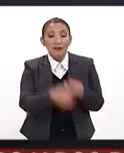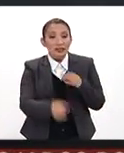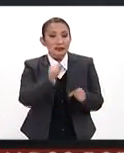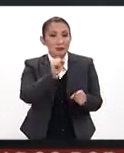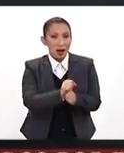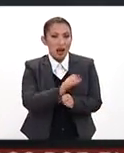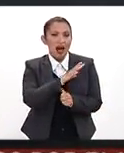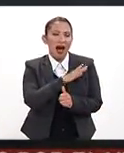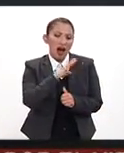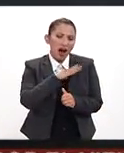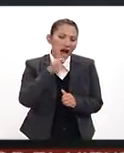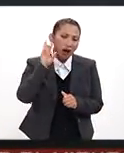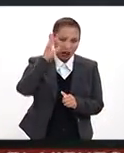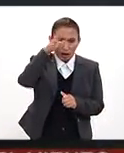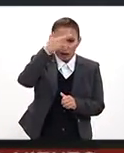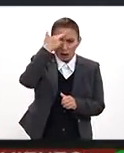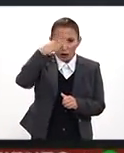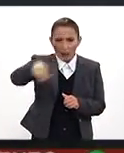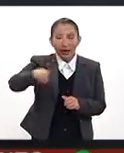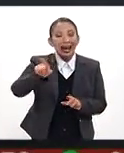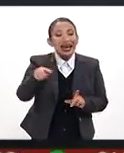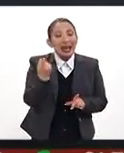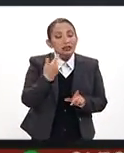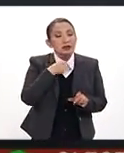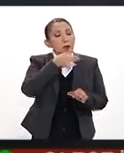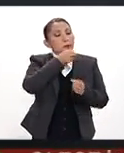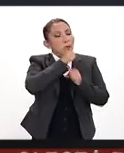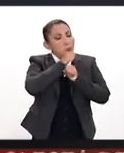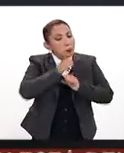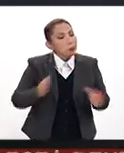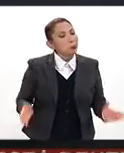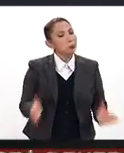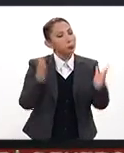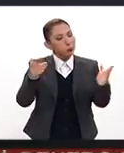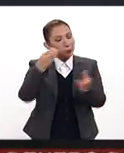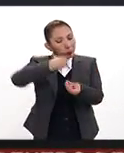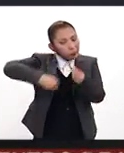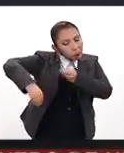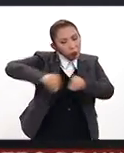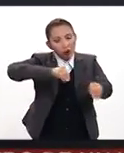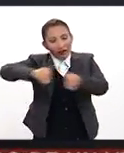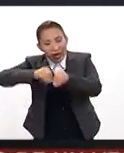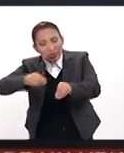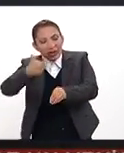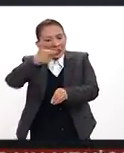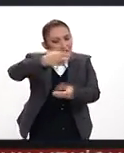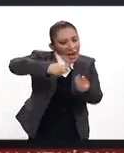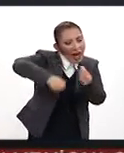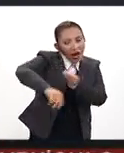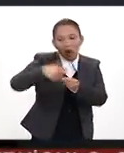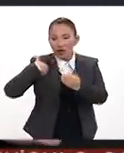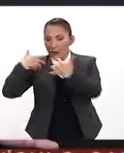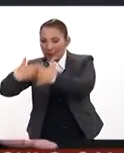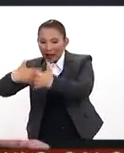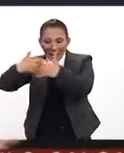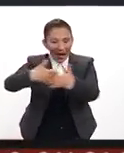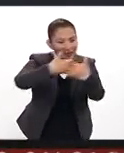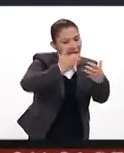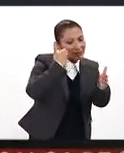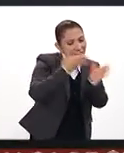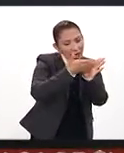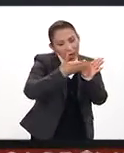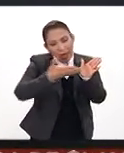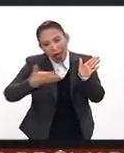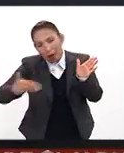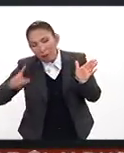existe, bueno, por un lado, si se acuerdan, el origen era promover la economía y a los sectores productivos durante una etapa en